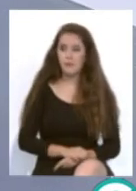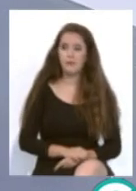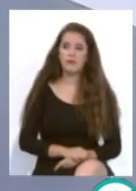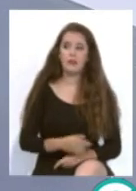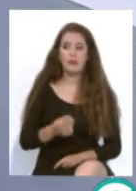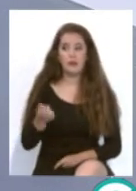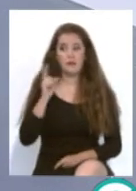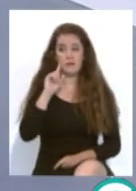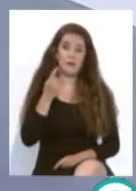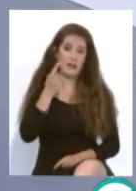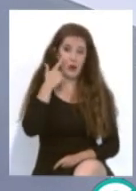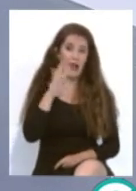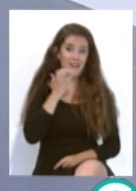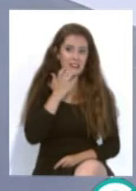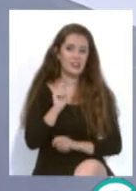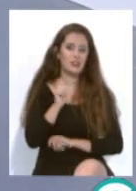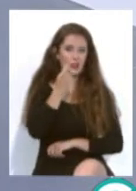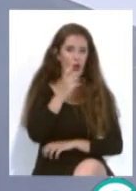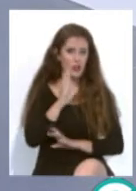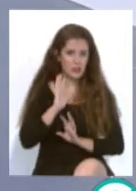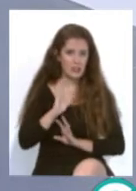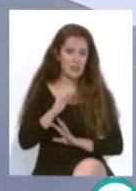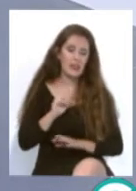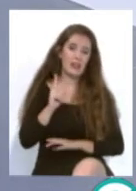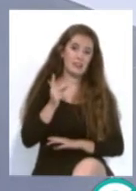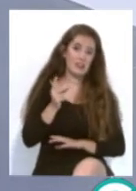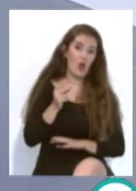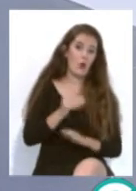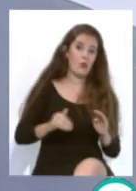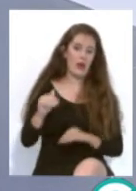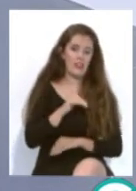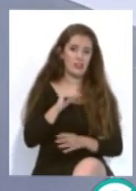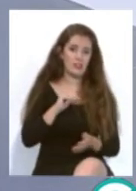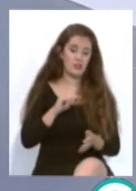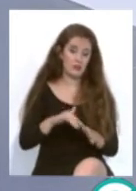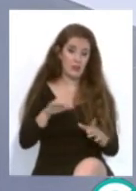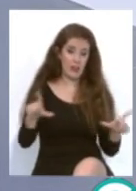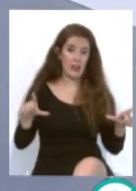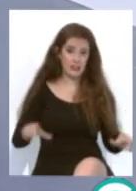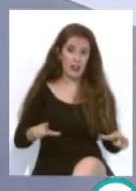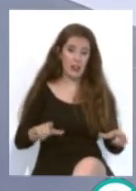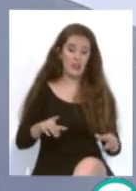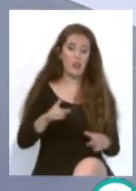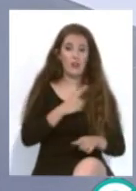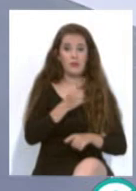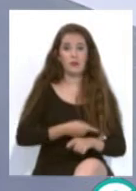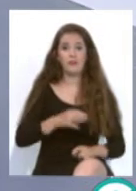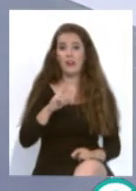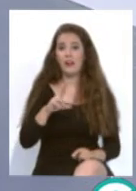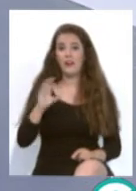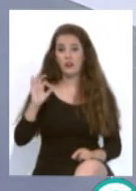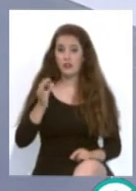el ascenso el próximo domingo a las 12 de la mañana en la instalación deportiva del Rosal se juega este partido